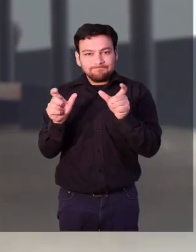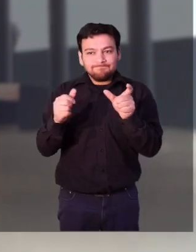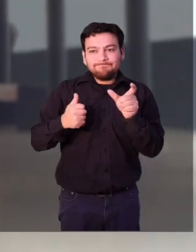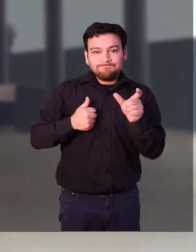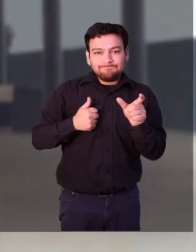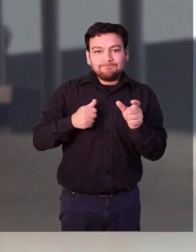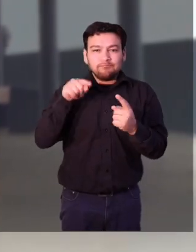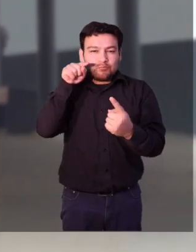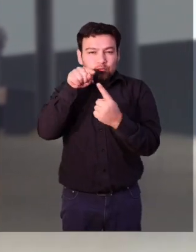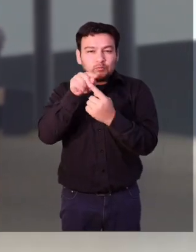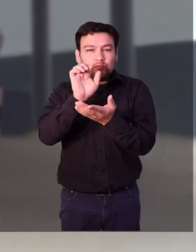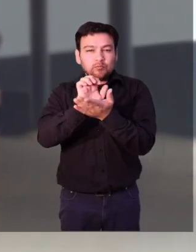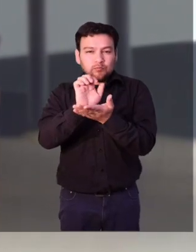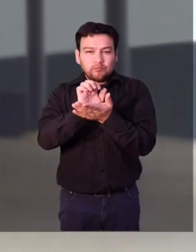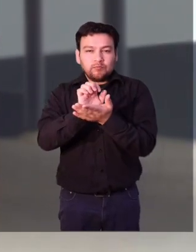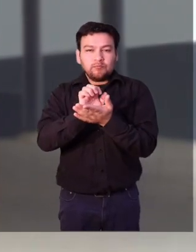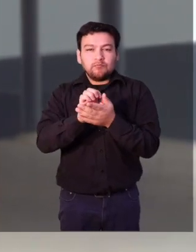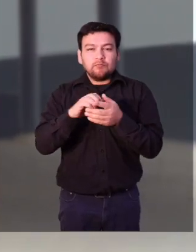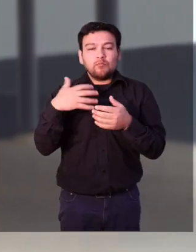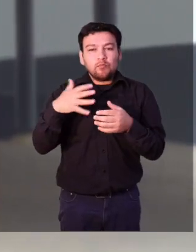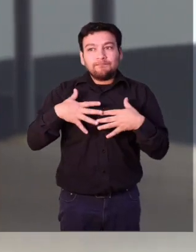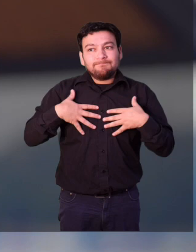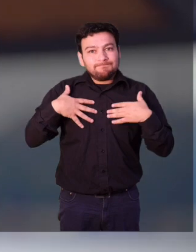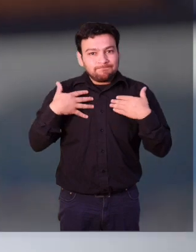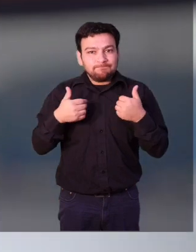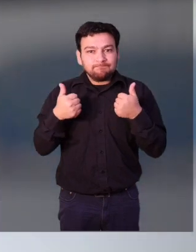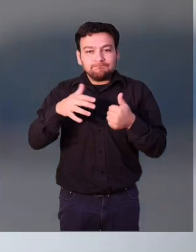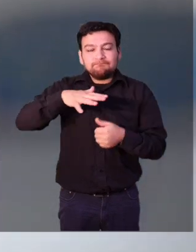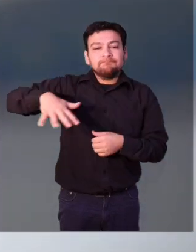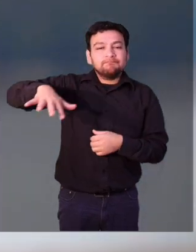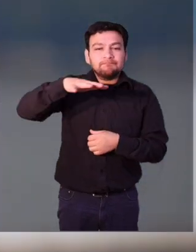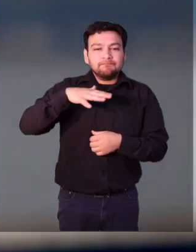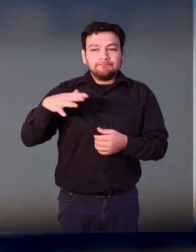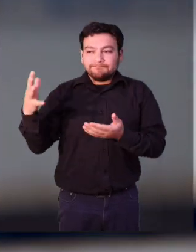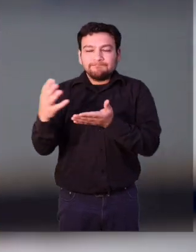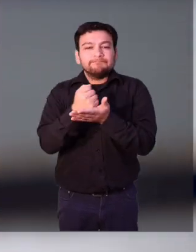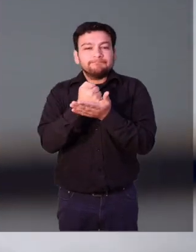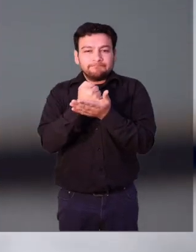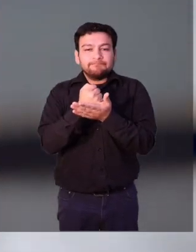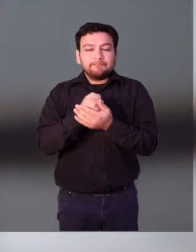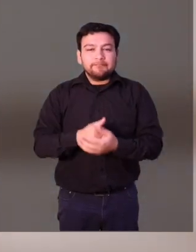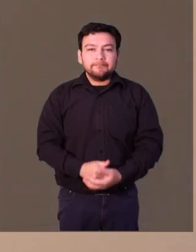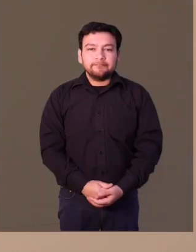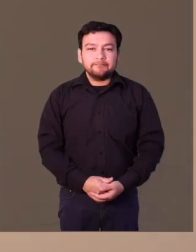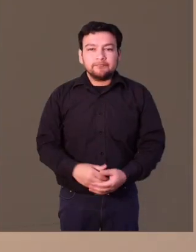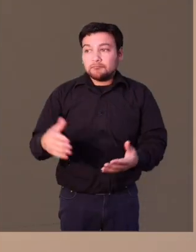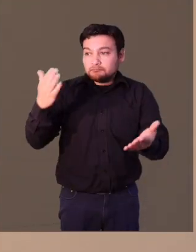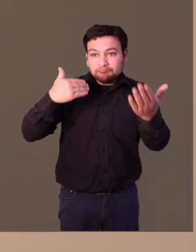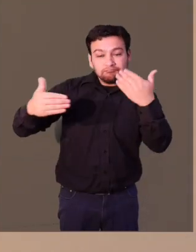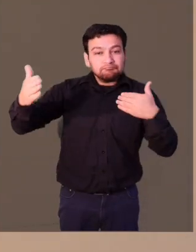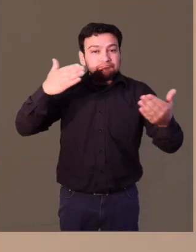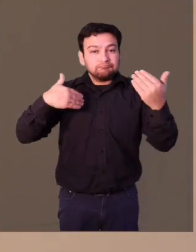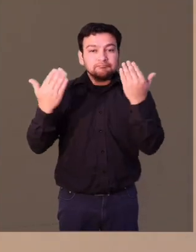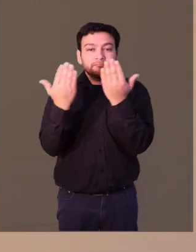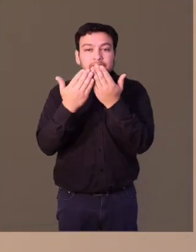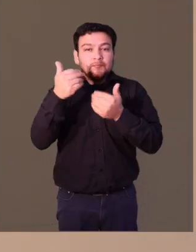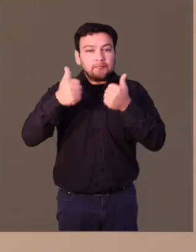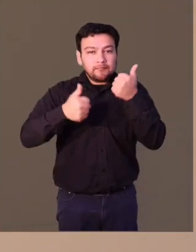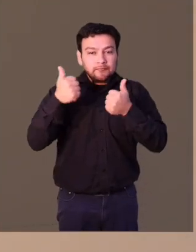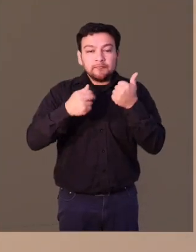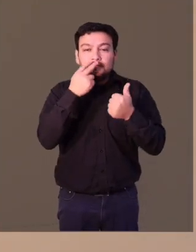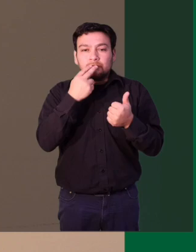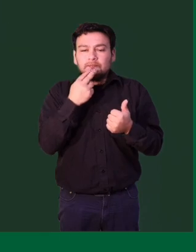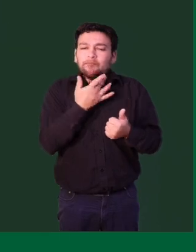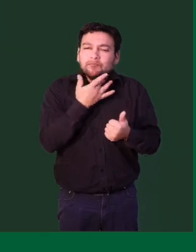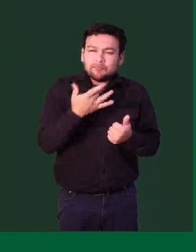que la efectiva tributación al bien común. Te invito a estudiar esta carrera en Puerto Montt porque Administración Pública se